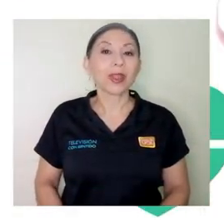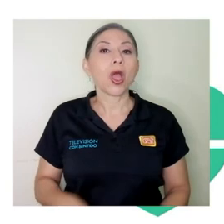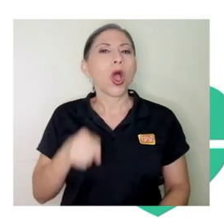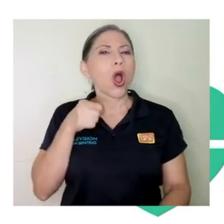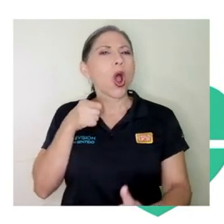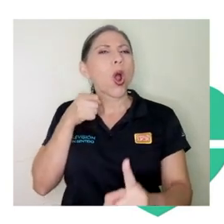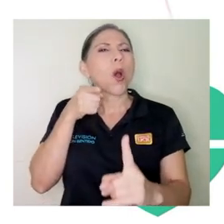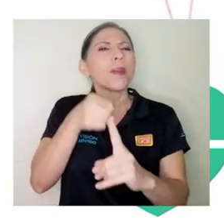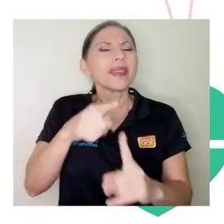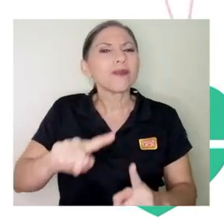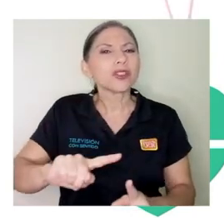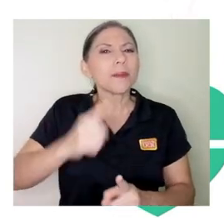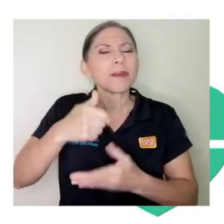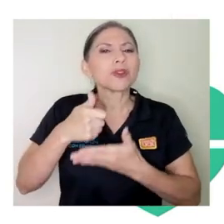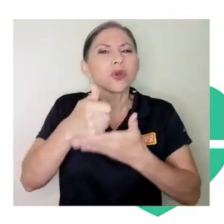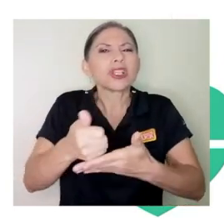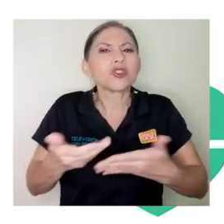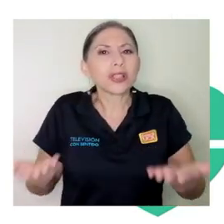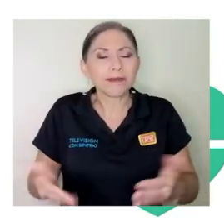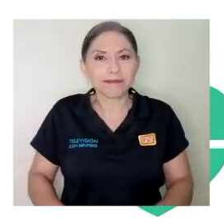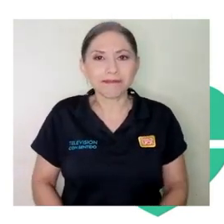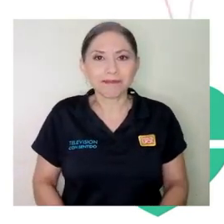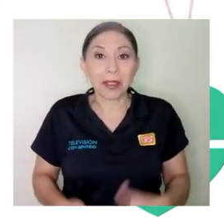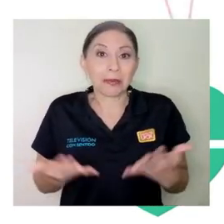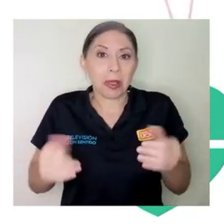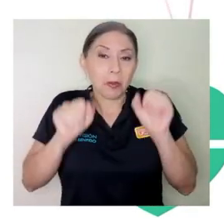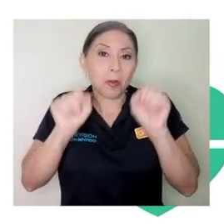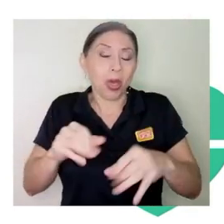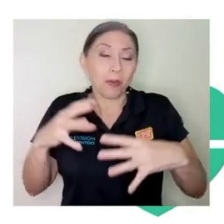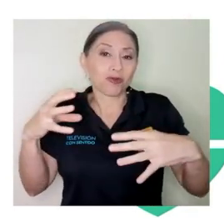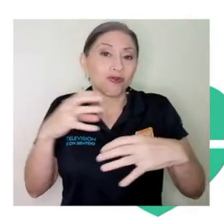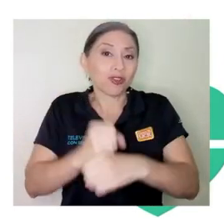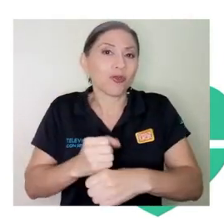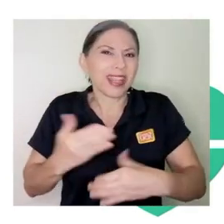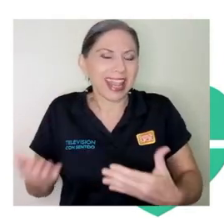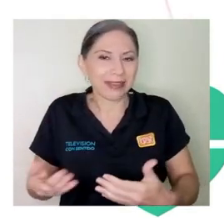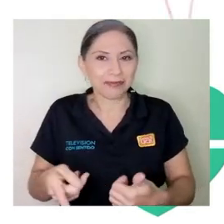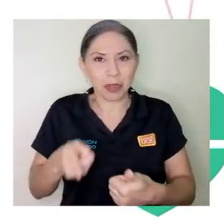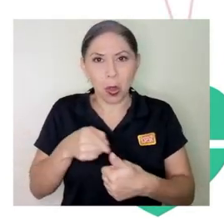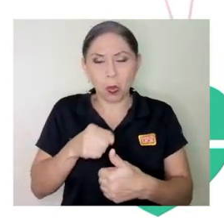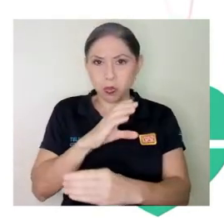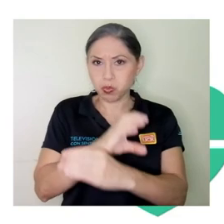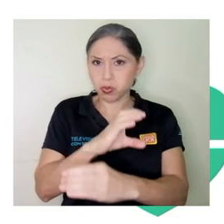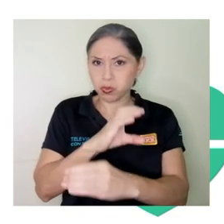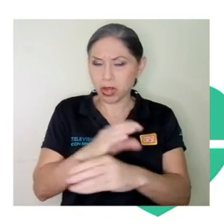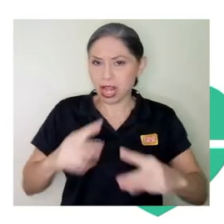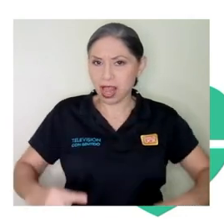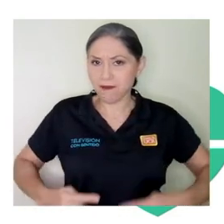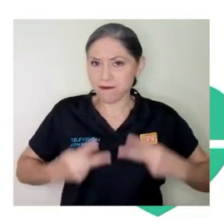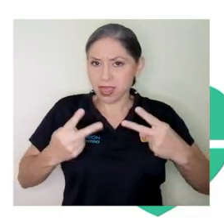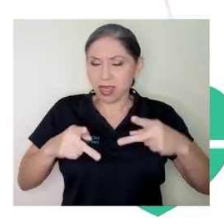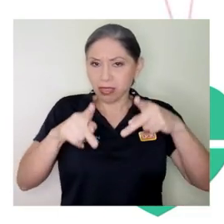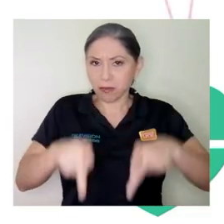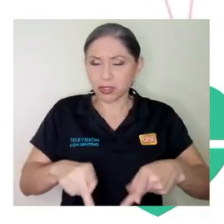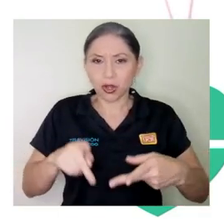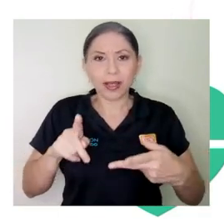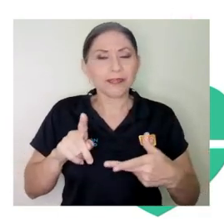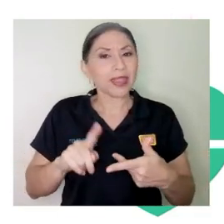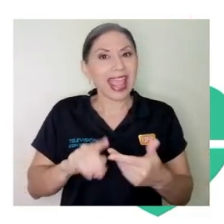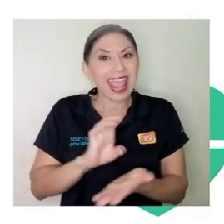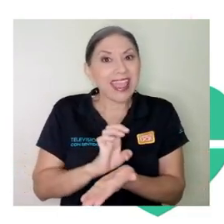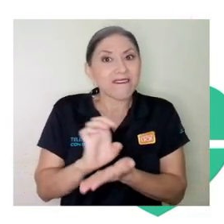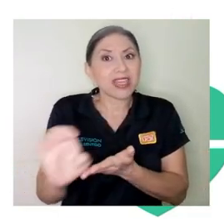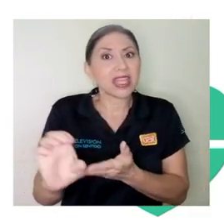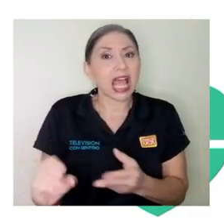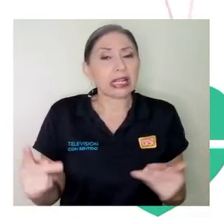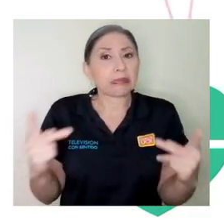¿Cuáles son los objetivos de los primeros auxilios? Prácticamente lo podemos resumir en preservar la vida de la víctima, evitar